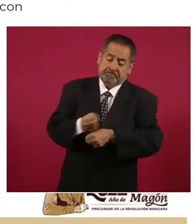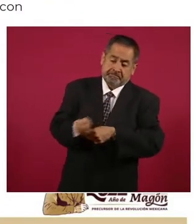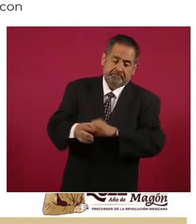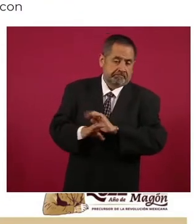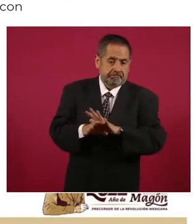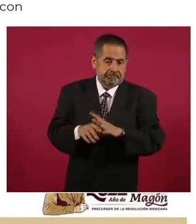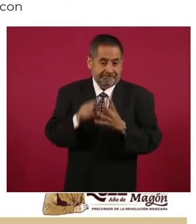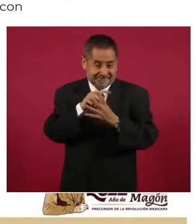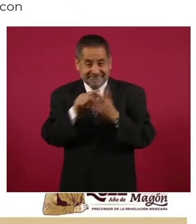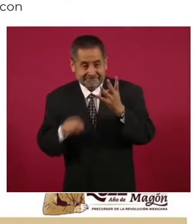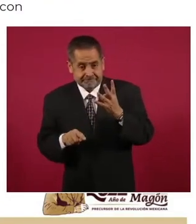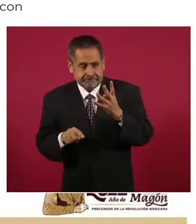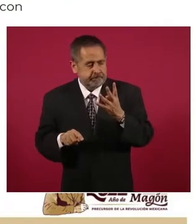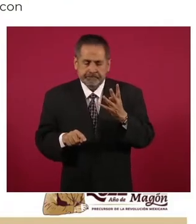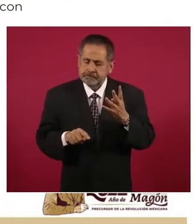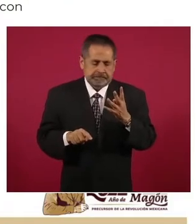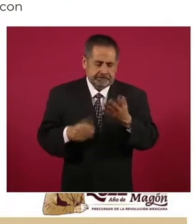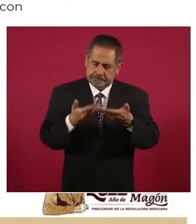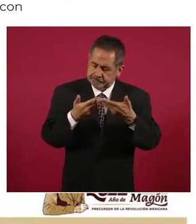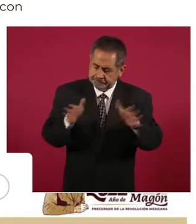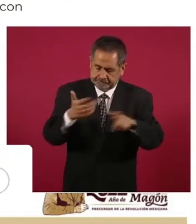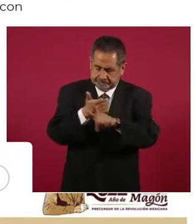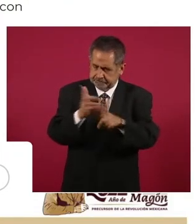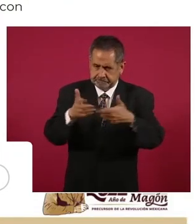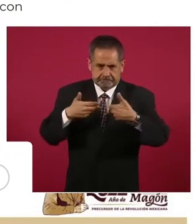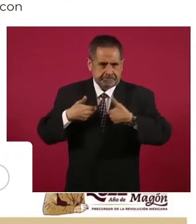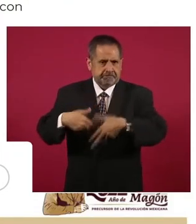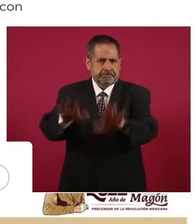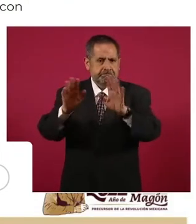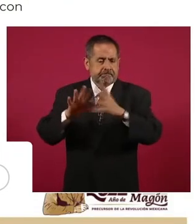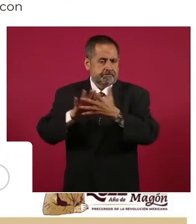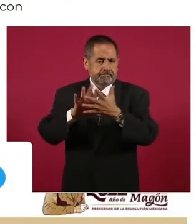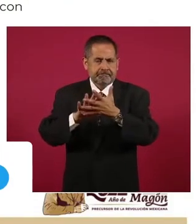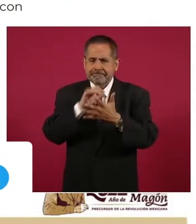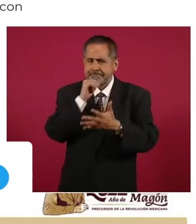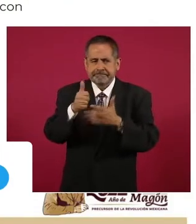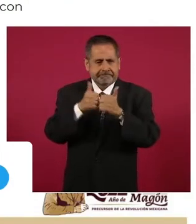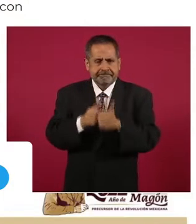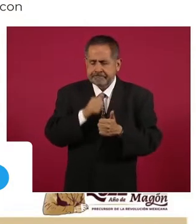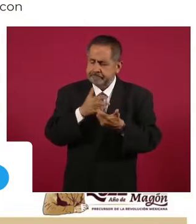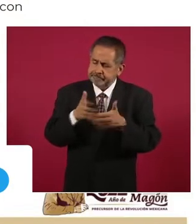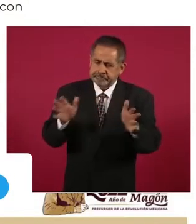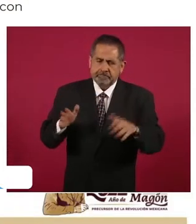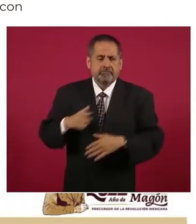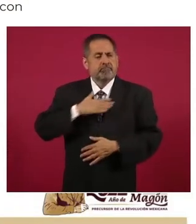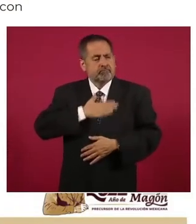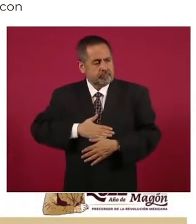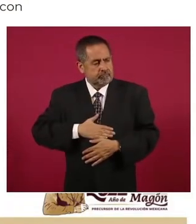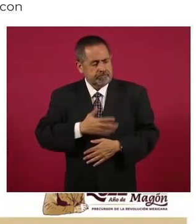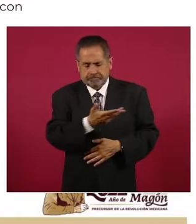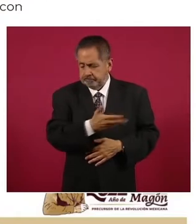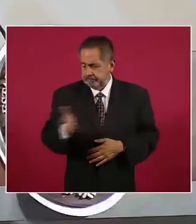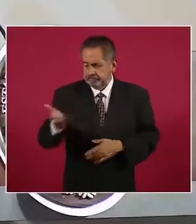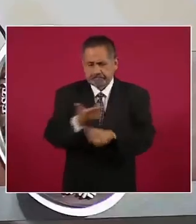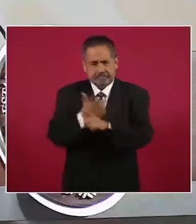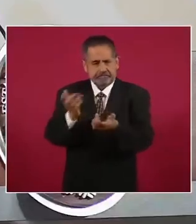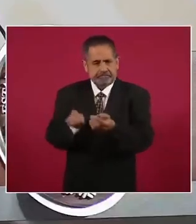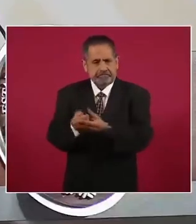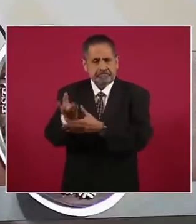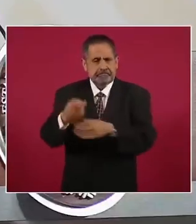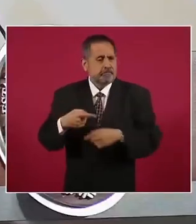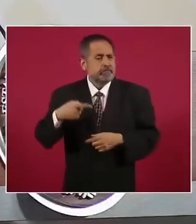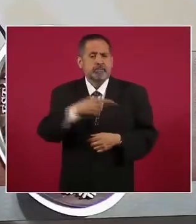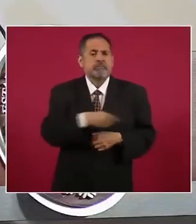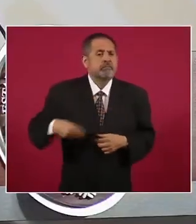Es, como usted lo ha dicho, señor presidente, un acto de justicia para quienes no han